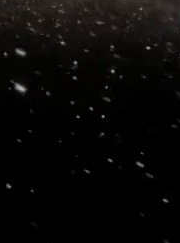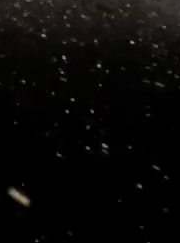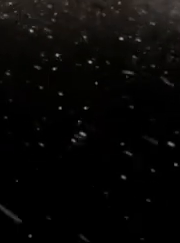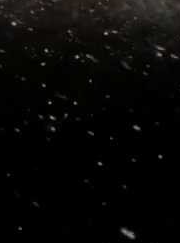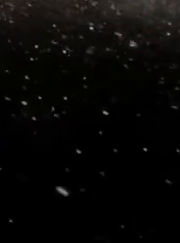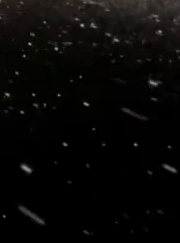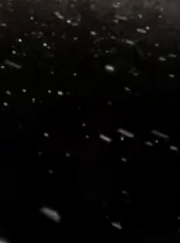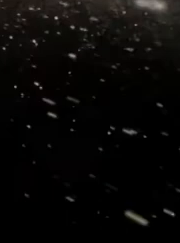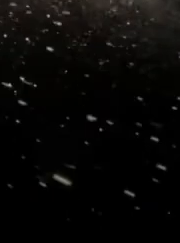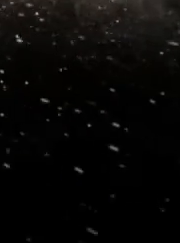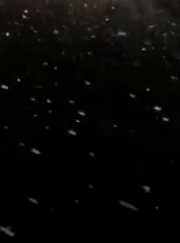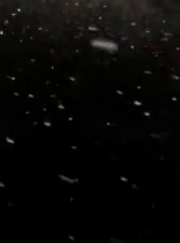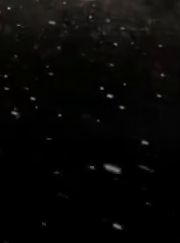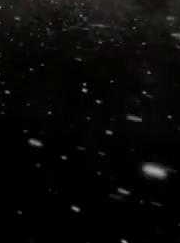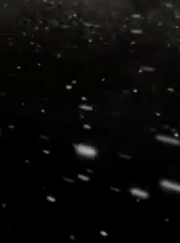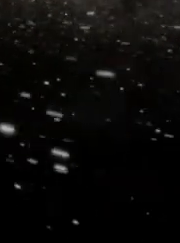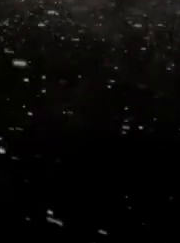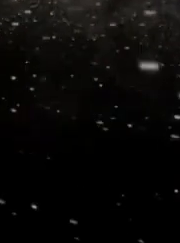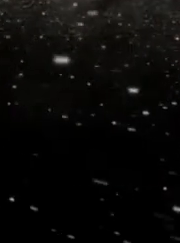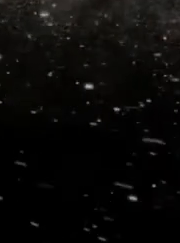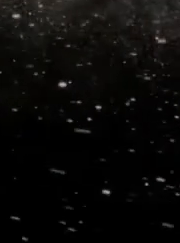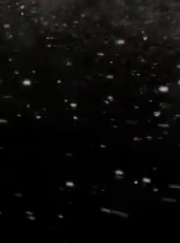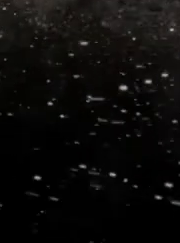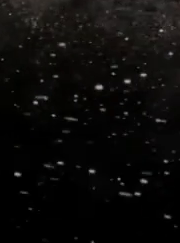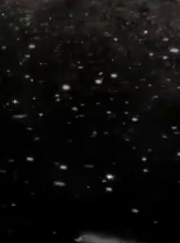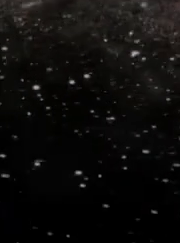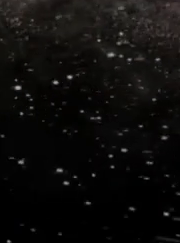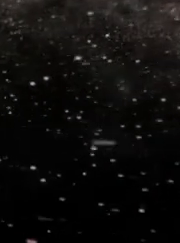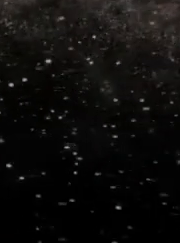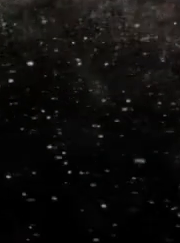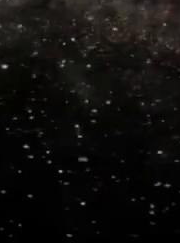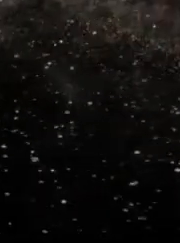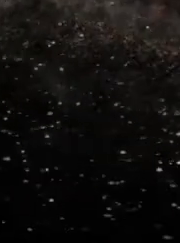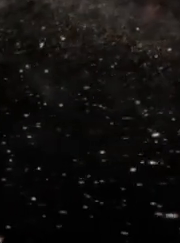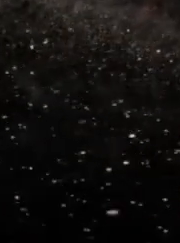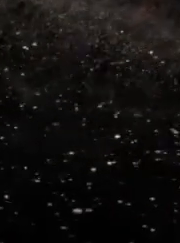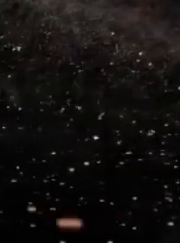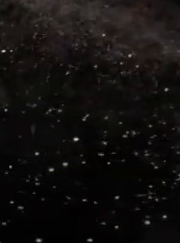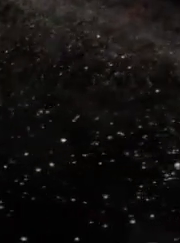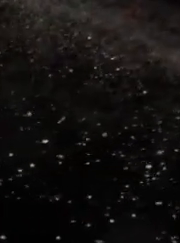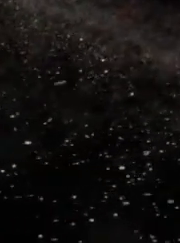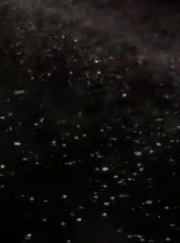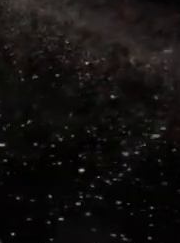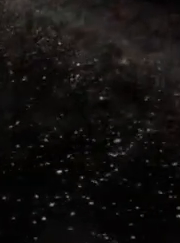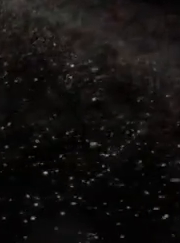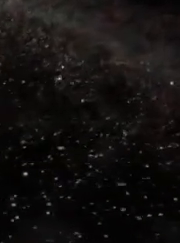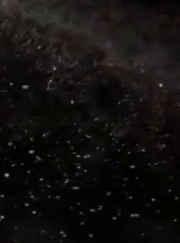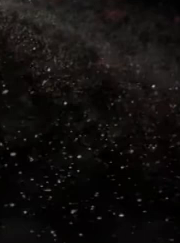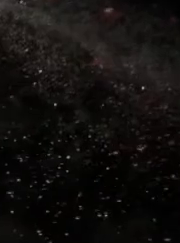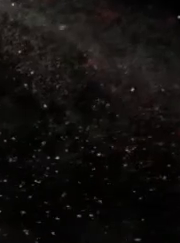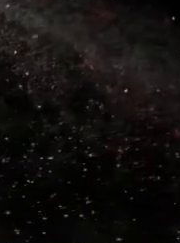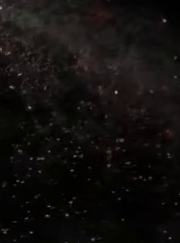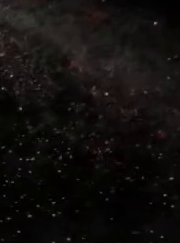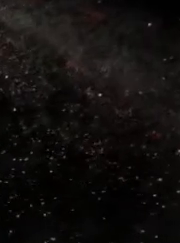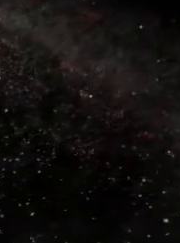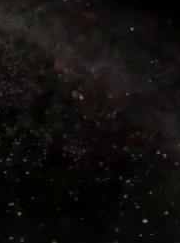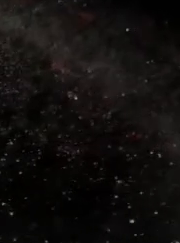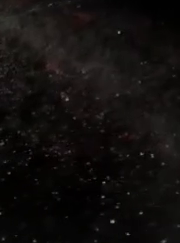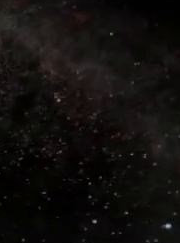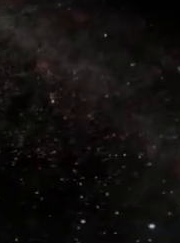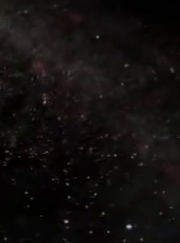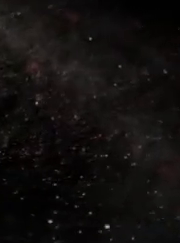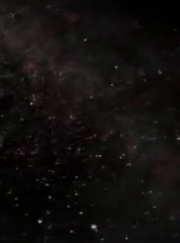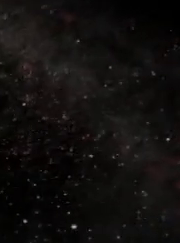Uranium was also detected in a Milky Way star and used as an independent estimate of the age of the galaxy.